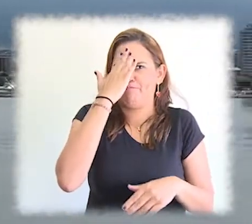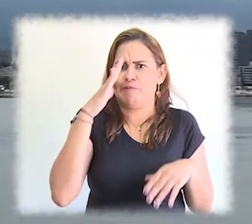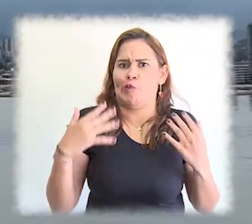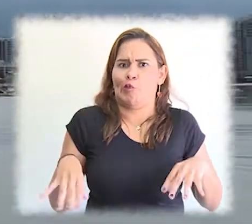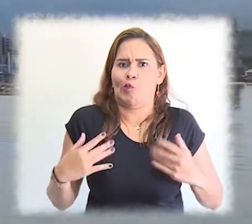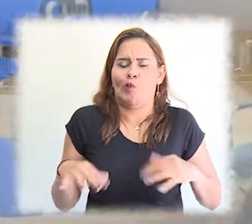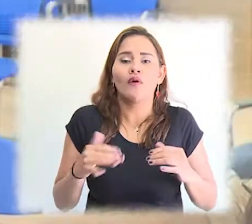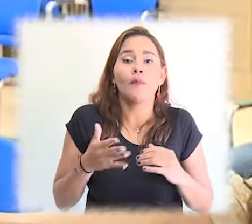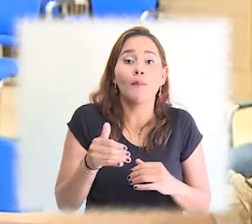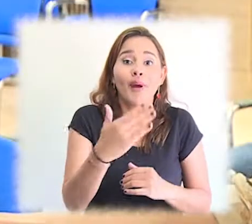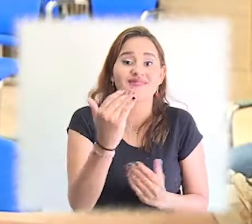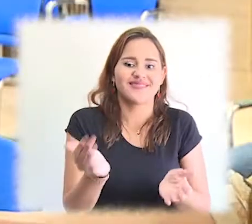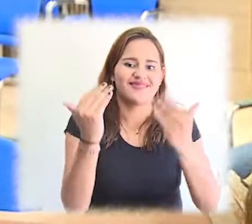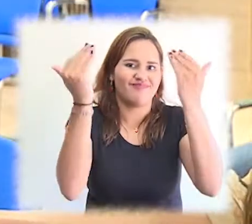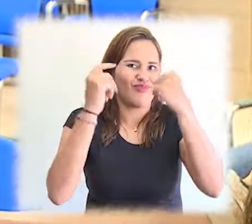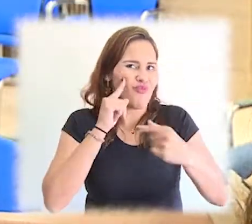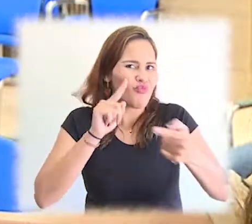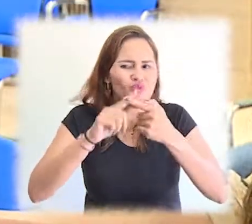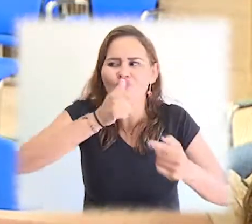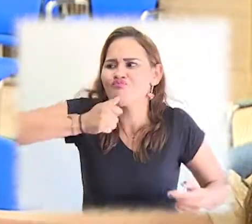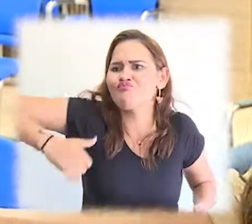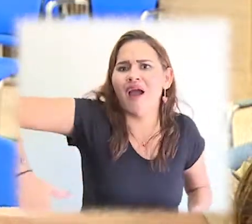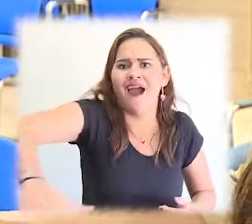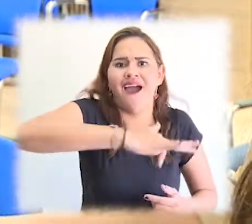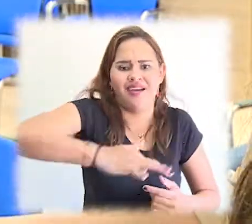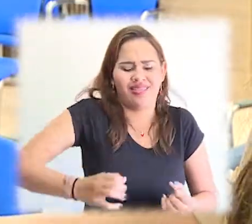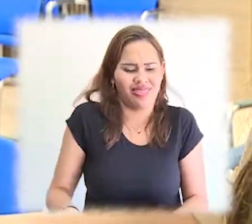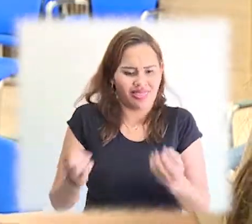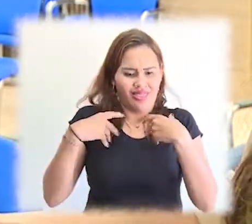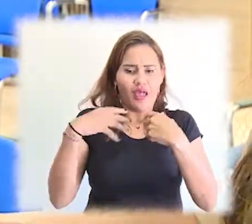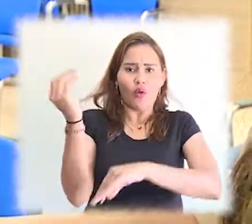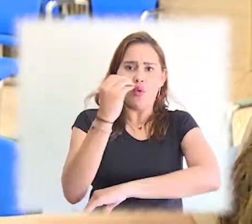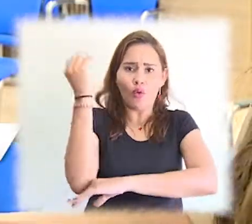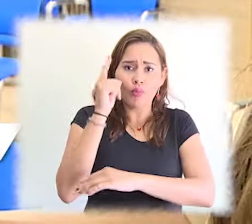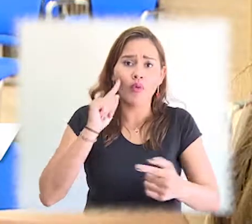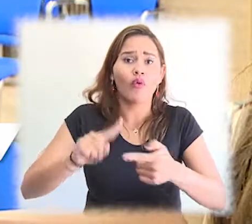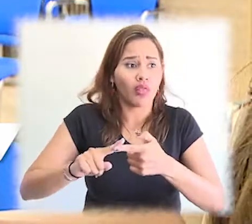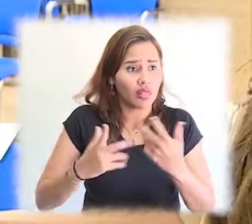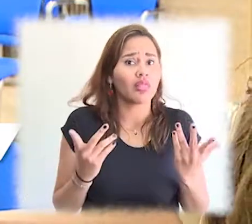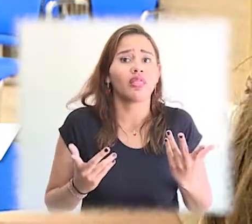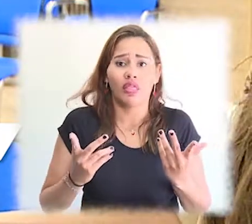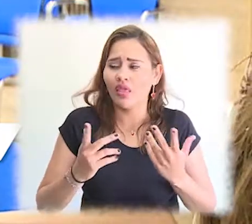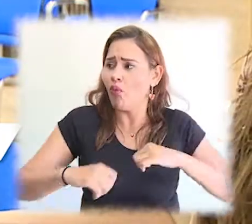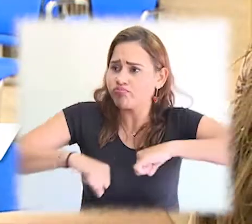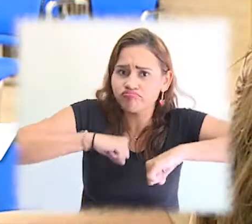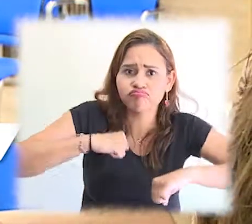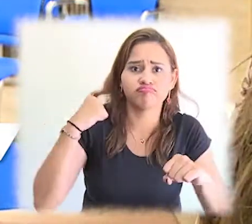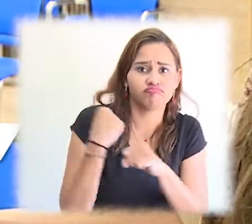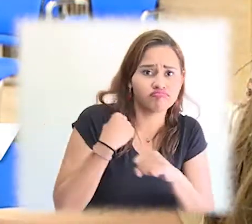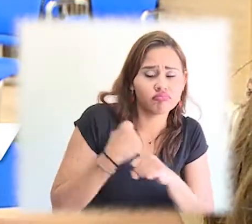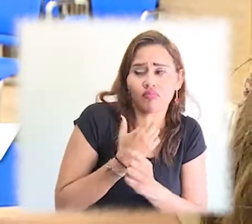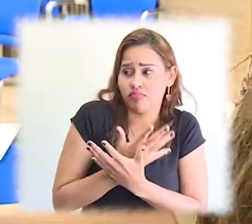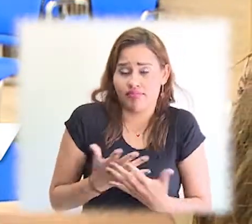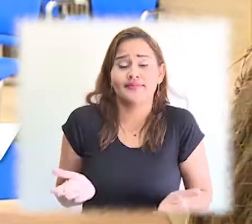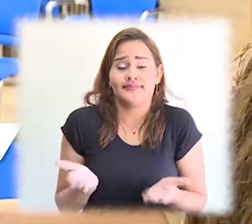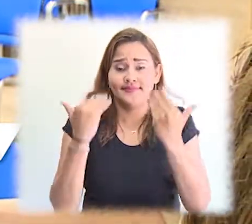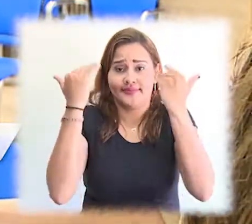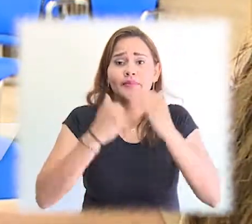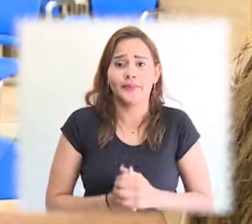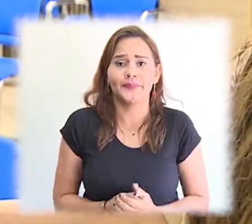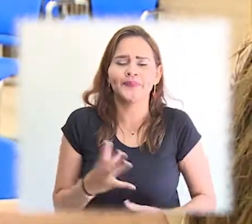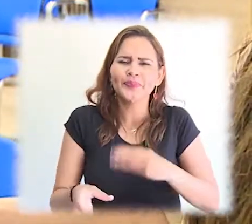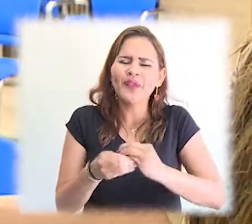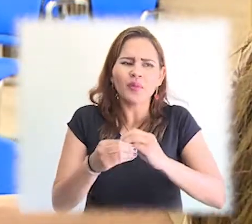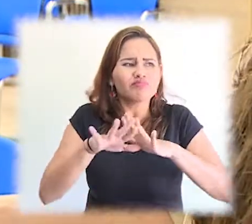Y ayudar en estos espacios académicos, como el de la Universidad de Magdalena, a identificar qué frentes de trabajo se pueden